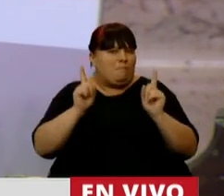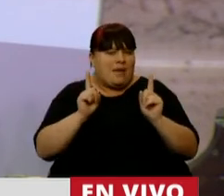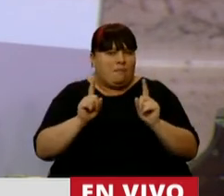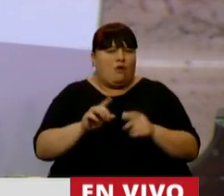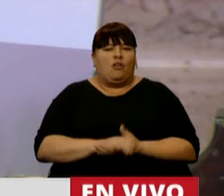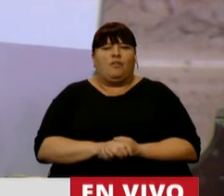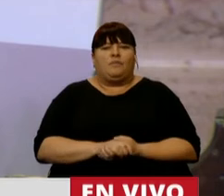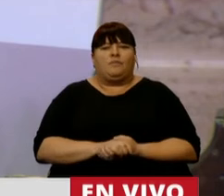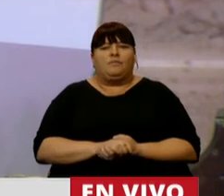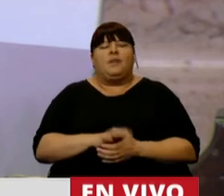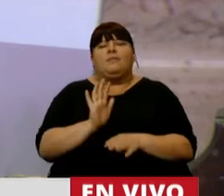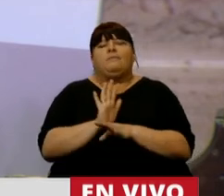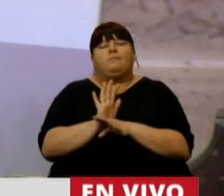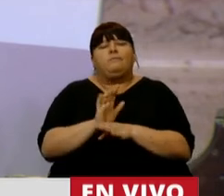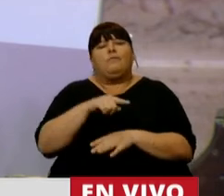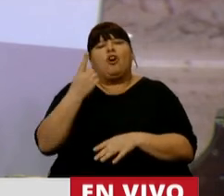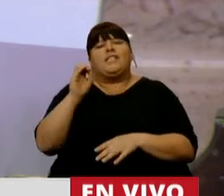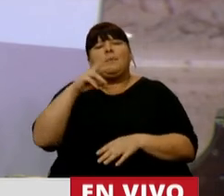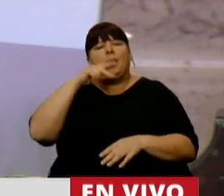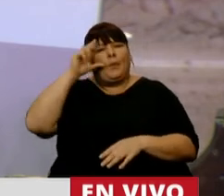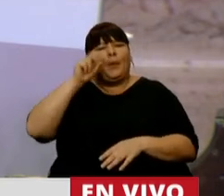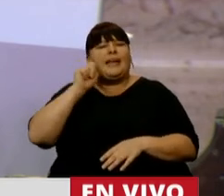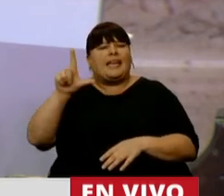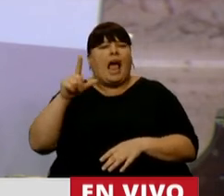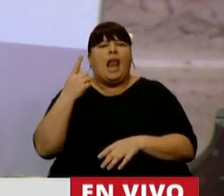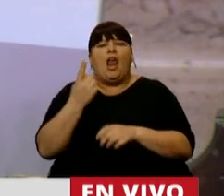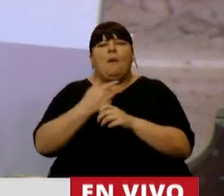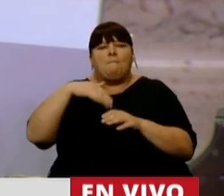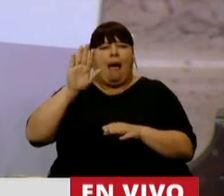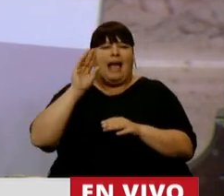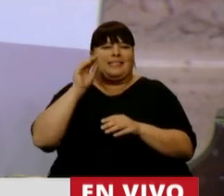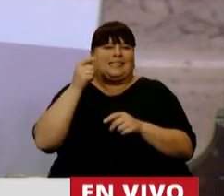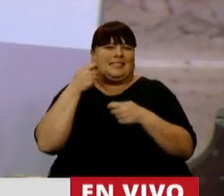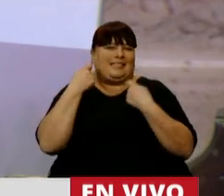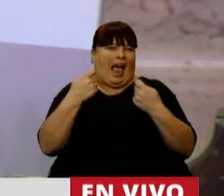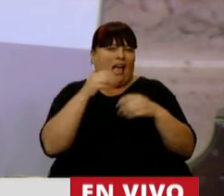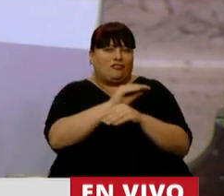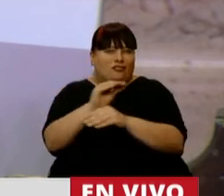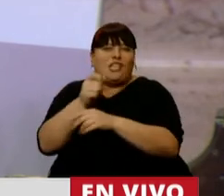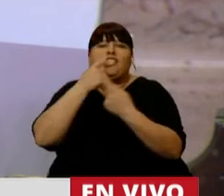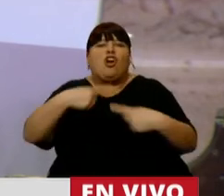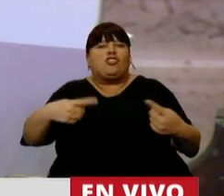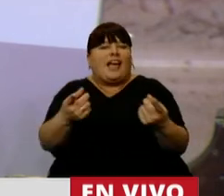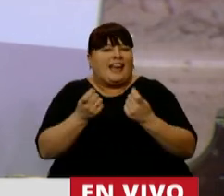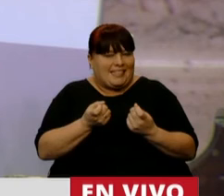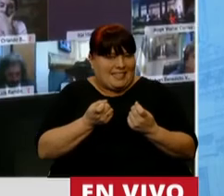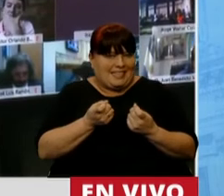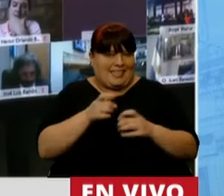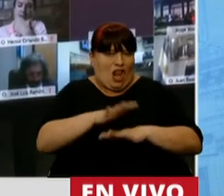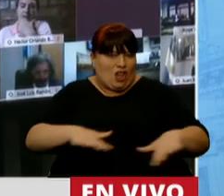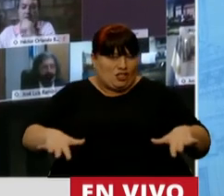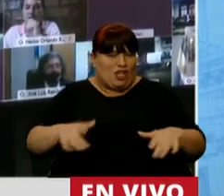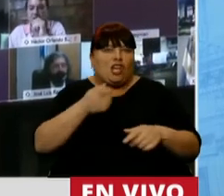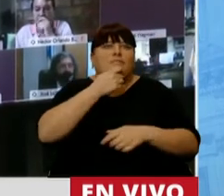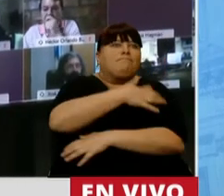ni en la vertical, es decir, que pueda tener mayor cobertura ante las necesidades de la